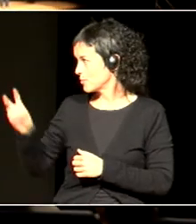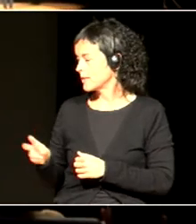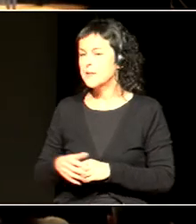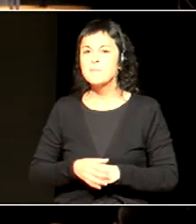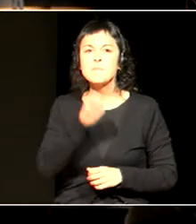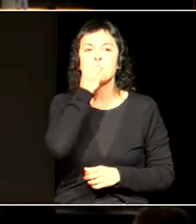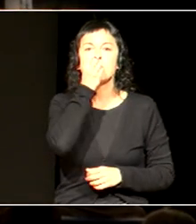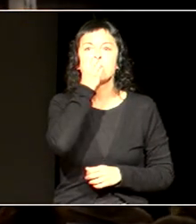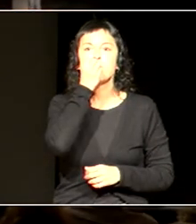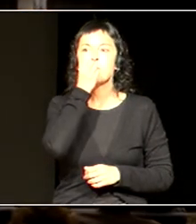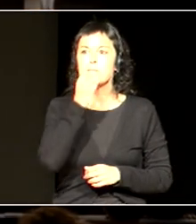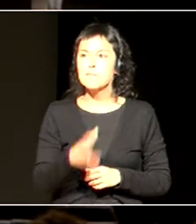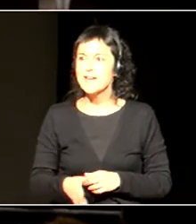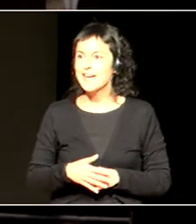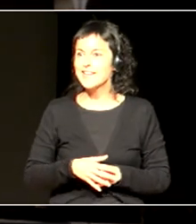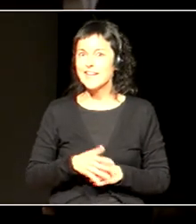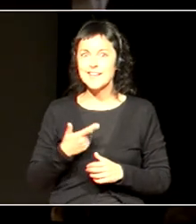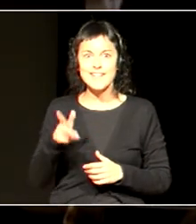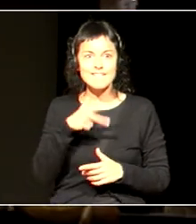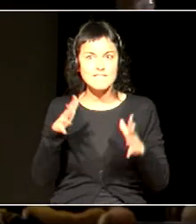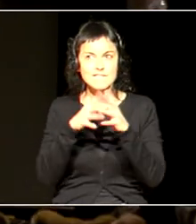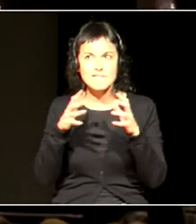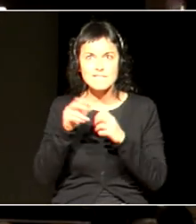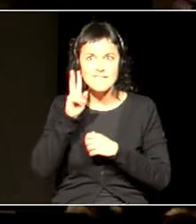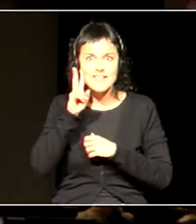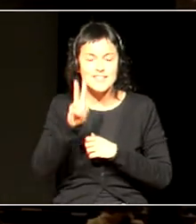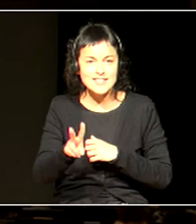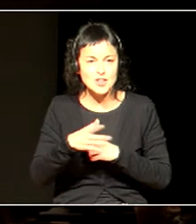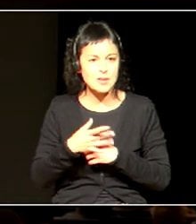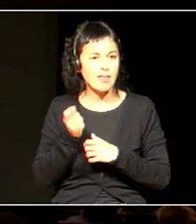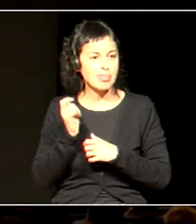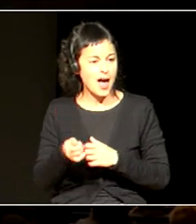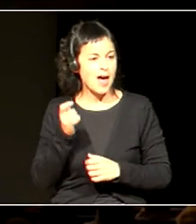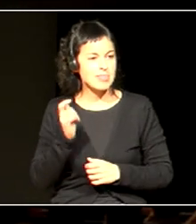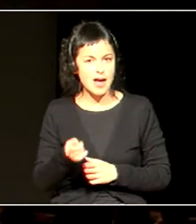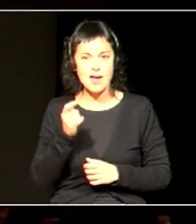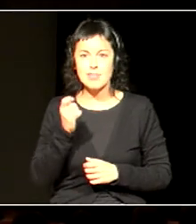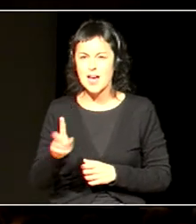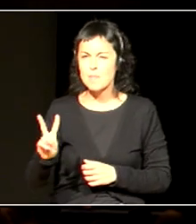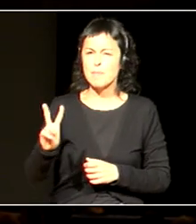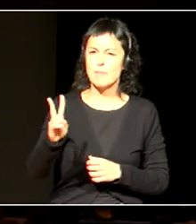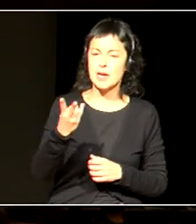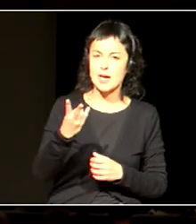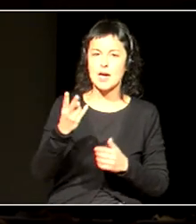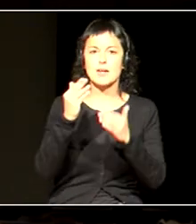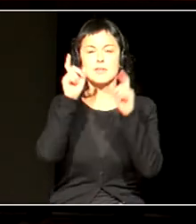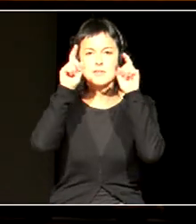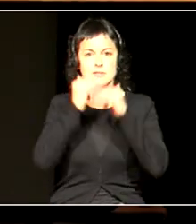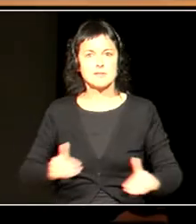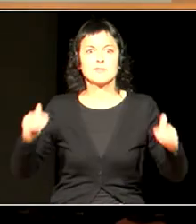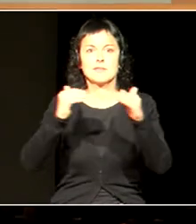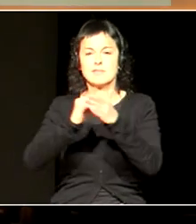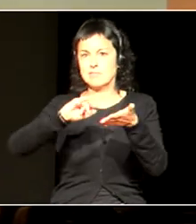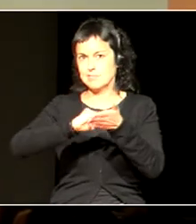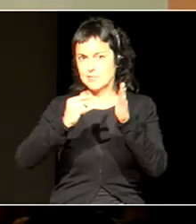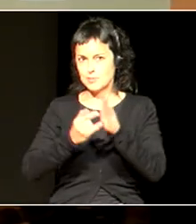ba zelako ikusminas sortu da edagoeneko ez dakitzen batetan aipatu dugun pigarren eskiretsa plana bak guazen egitazmo